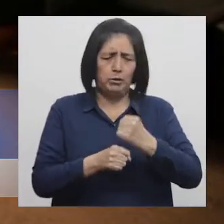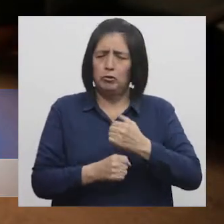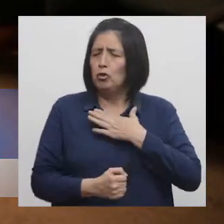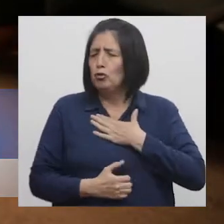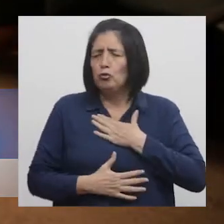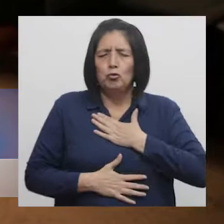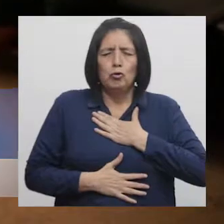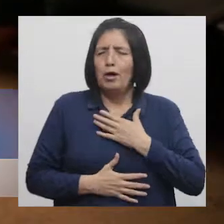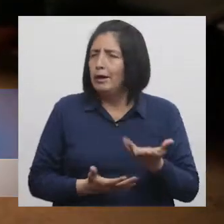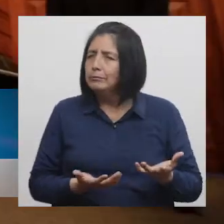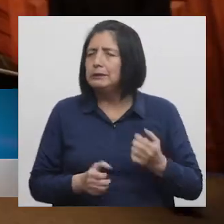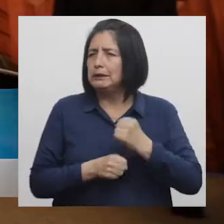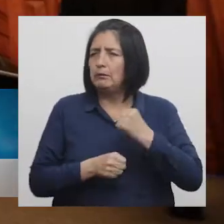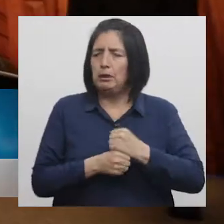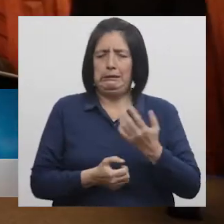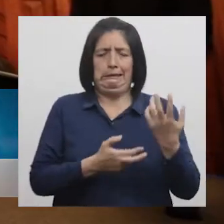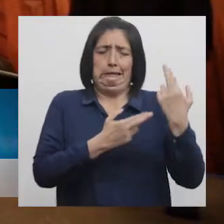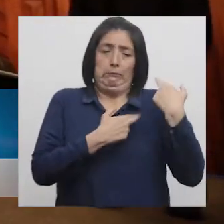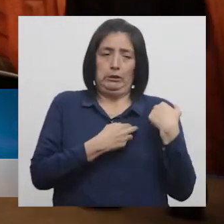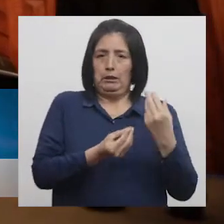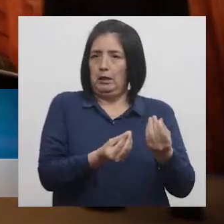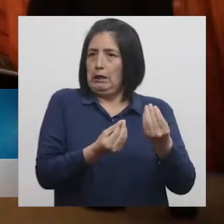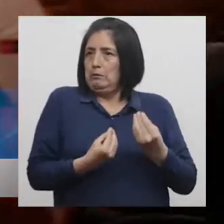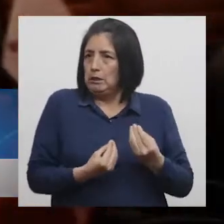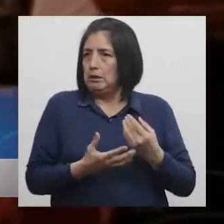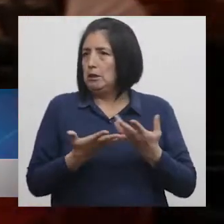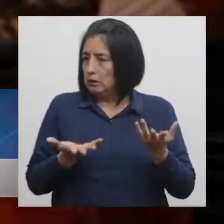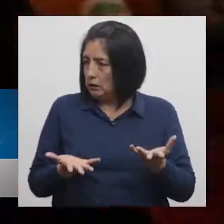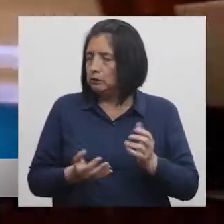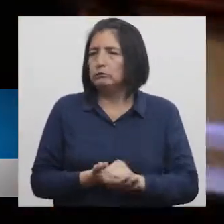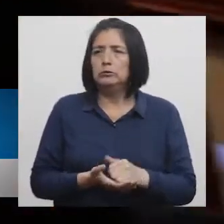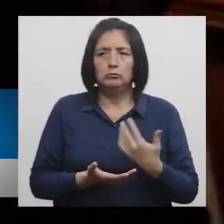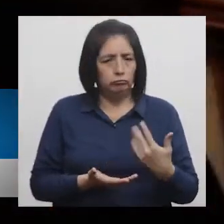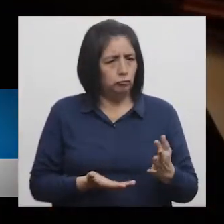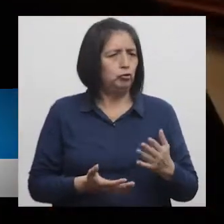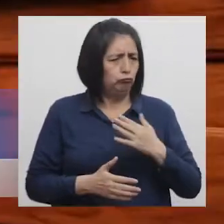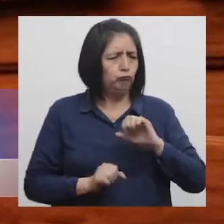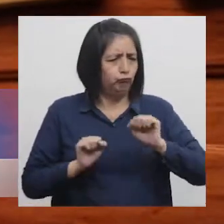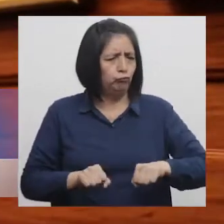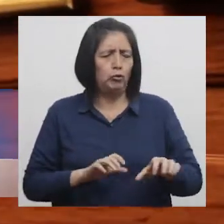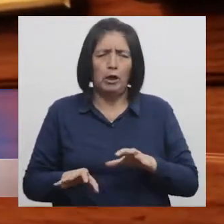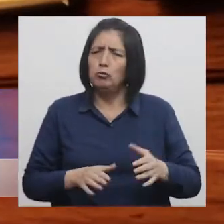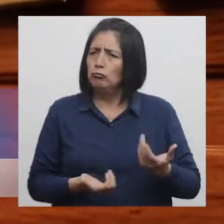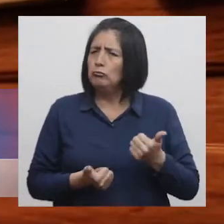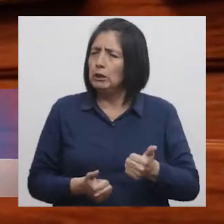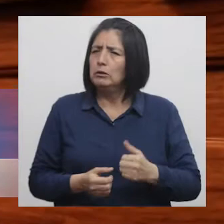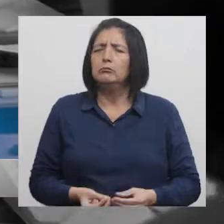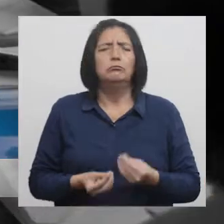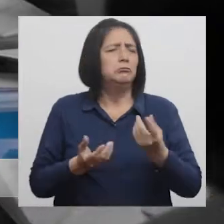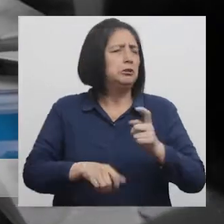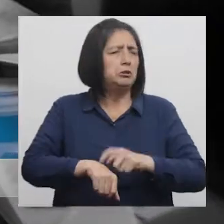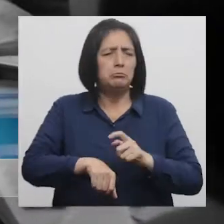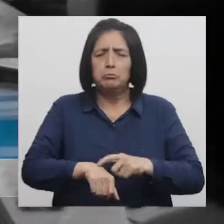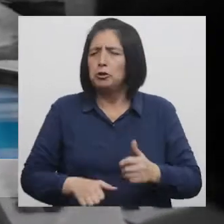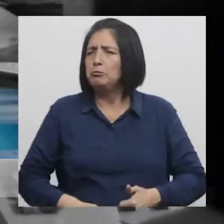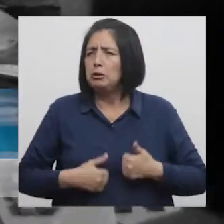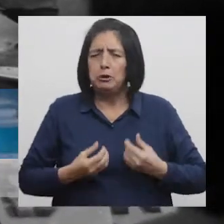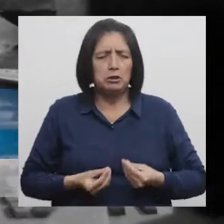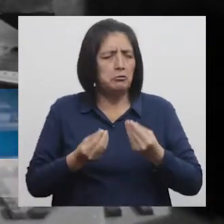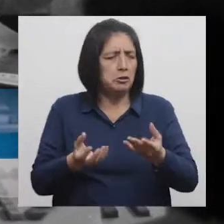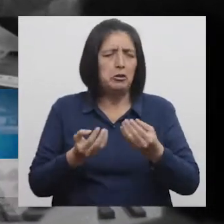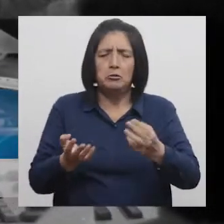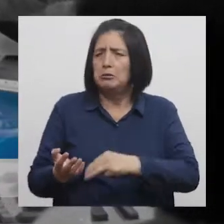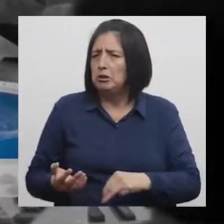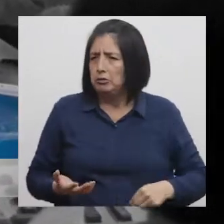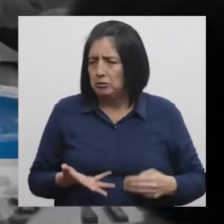y de la responsabilidad que me dan y lo cumplo con satisfacción. He dado tanto tiempo de mi vida por el Ministerio